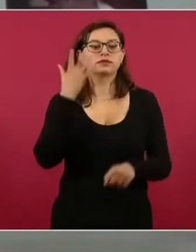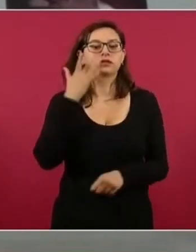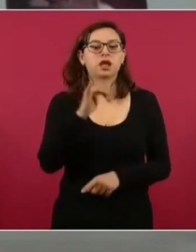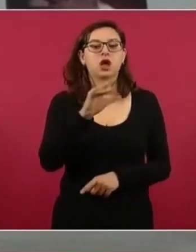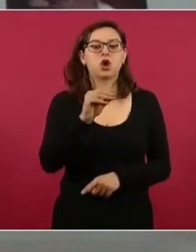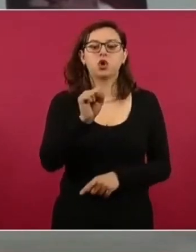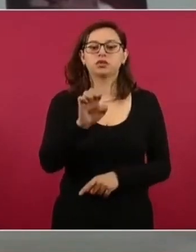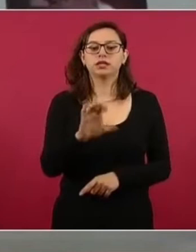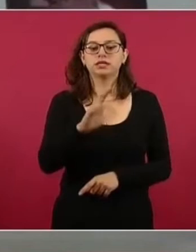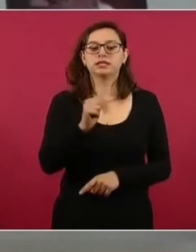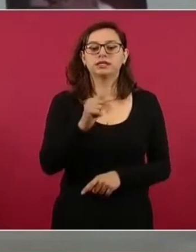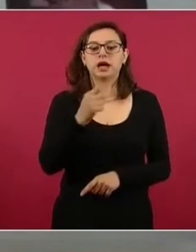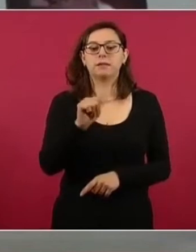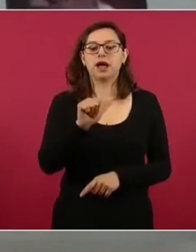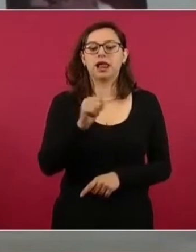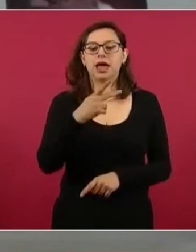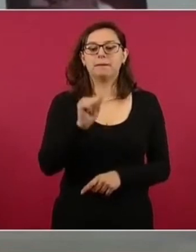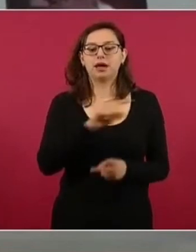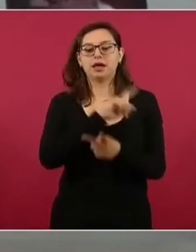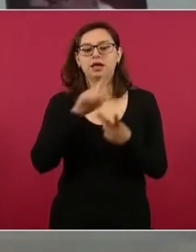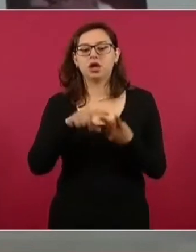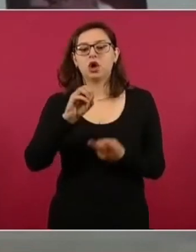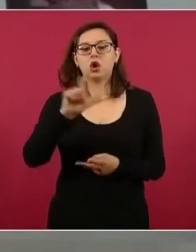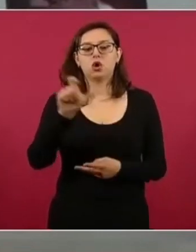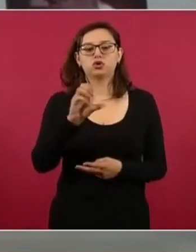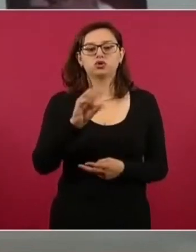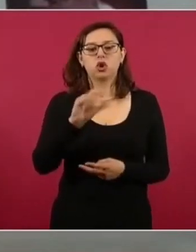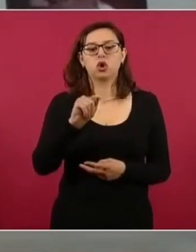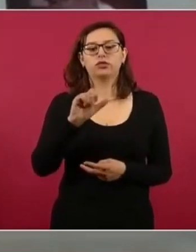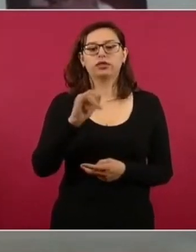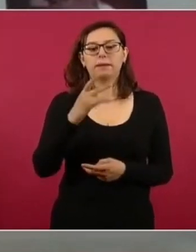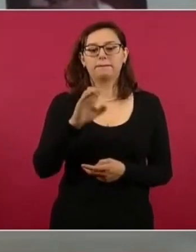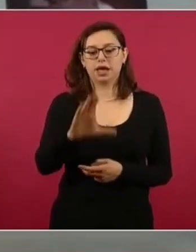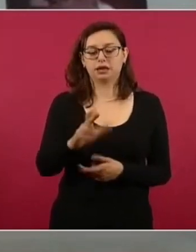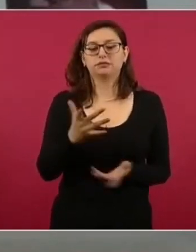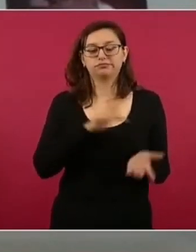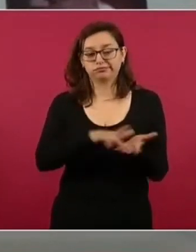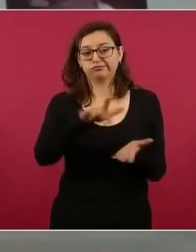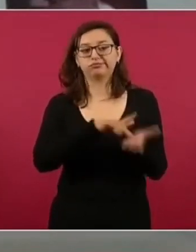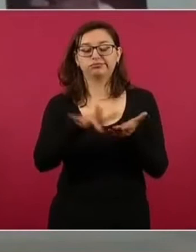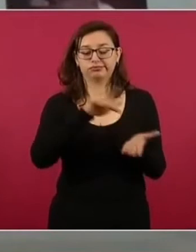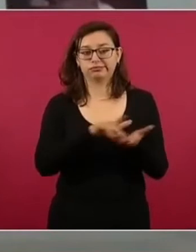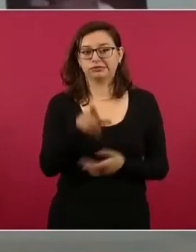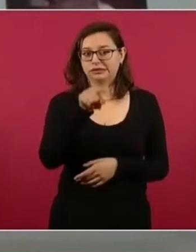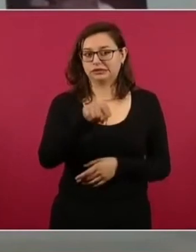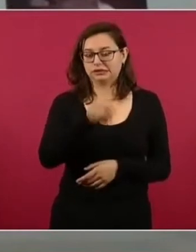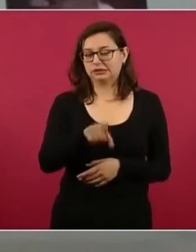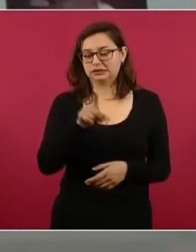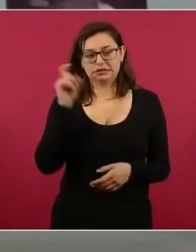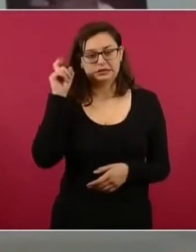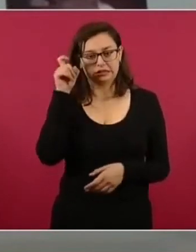Chacalapa y a San Juan Osorotepec para ayudar a esas poblaciones que teníamos dificultad para